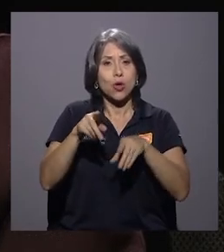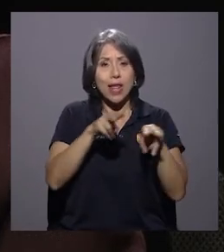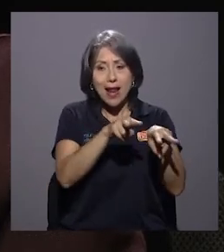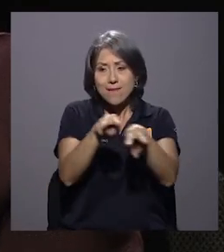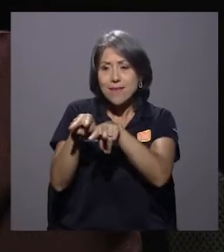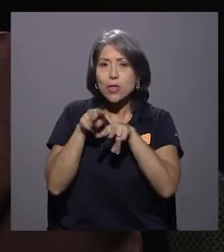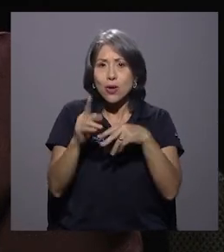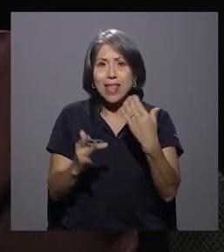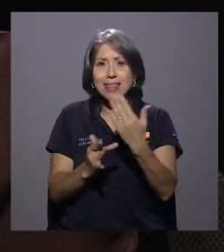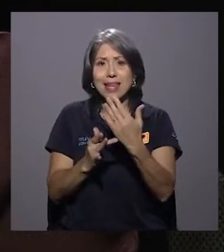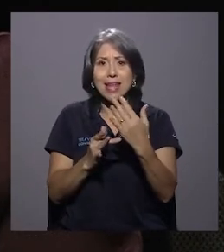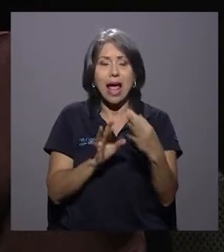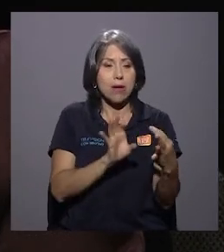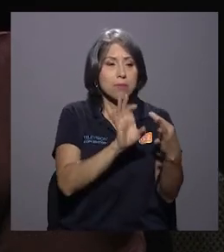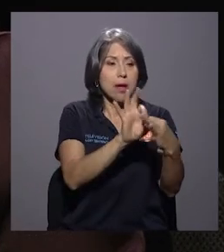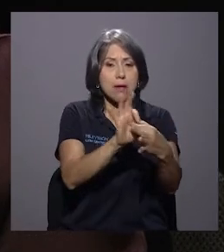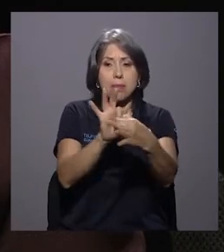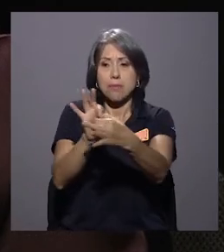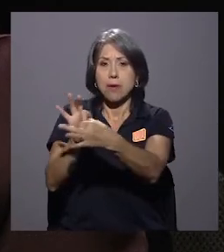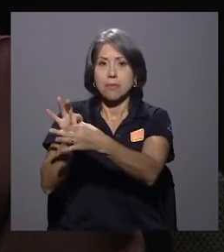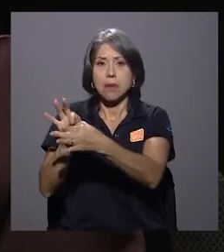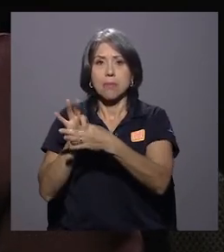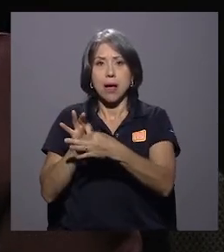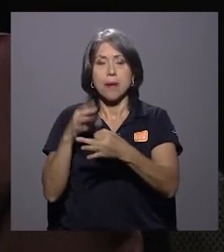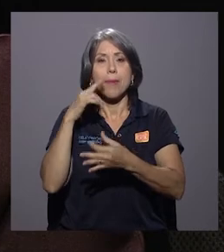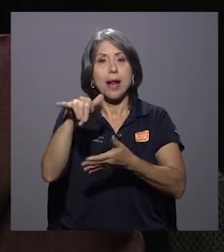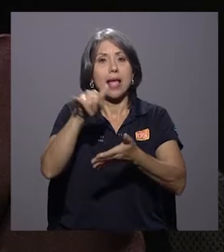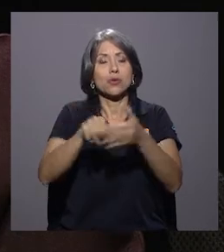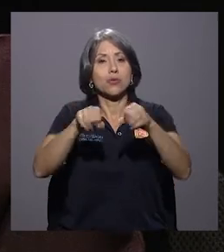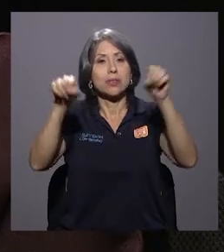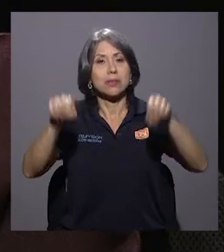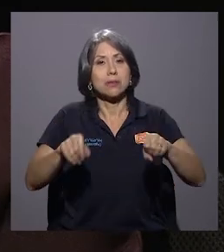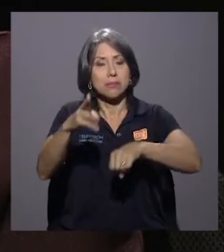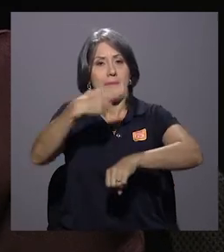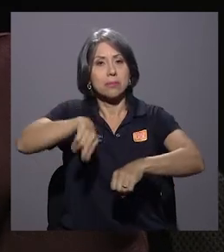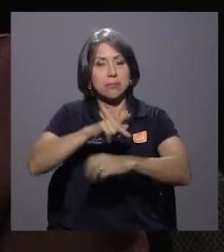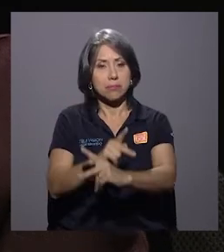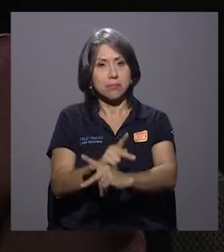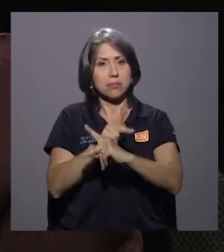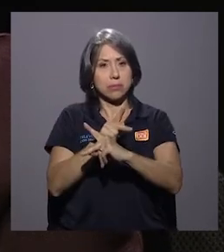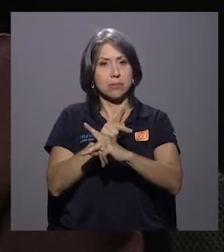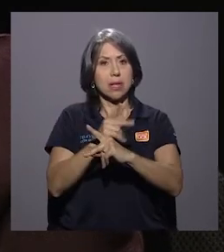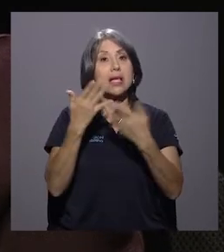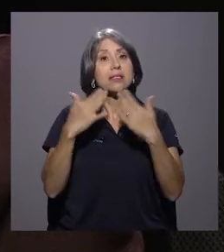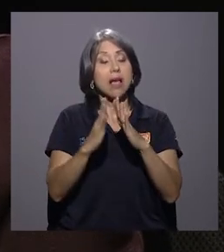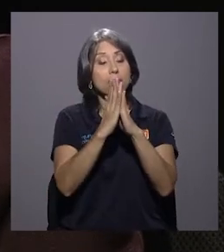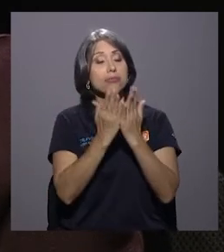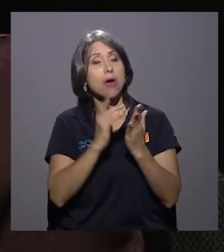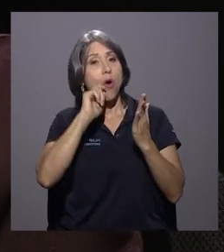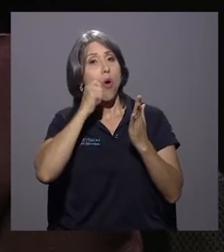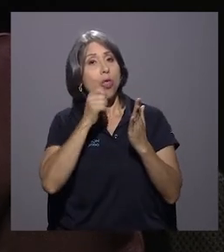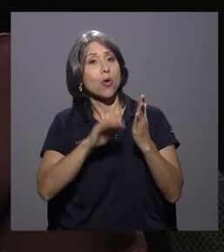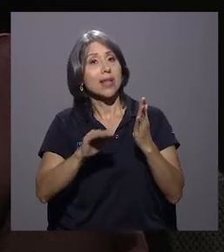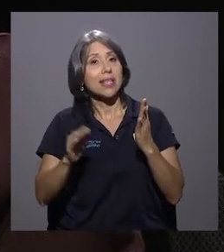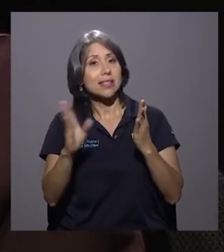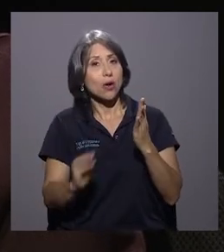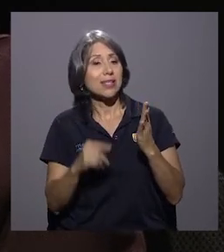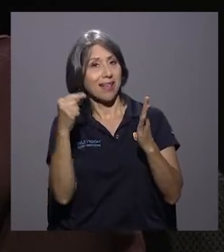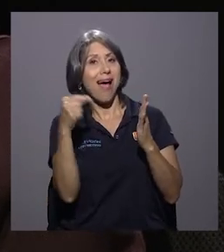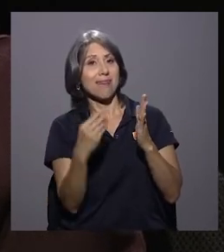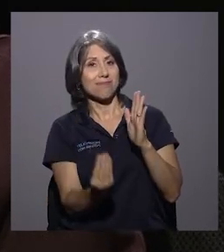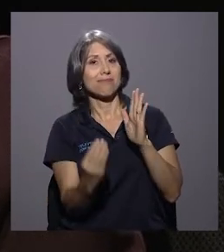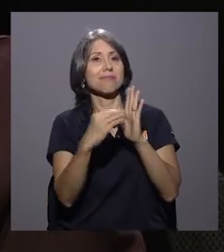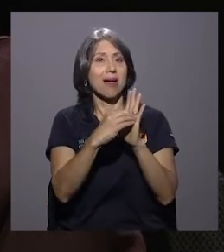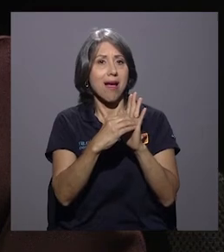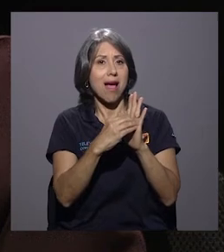intersectorial. Para eso tenemos un sistema nacional de protección que está establecido en el Código de Niñez y la Adolescencia y ahí